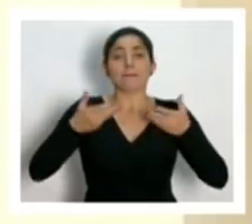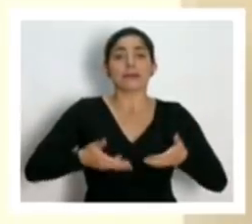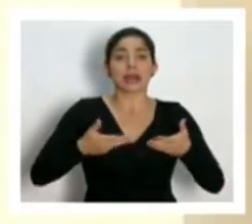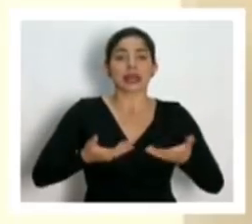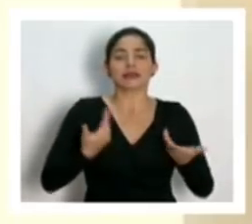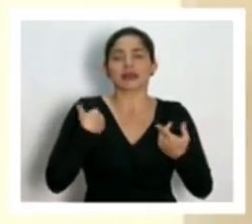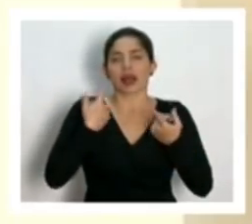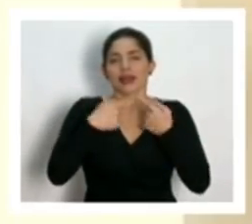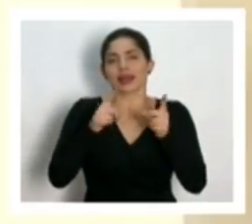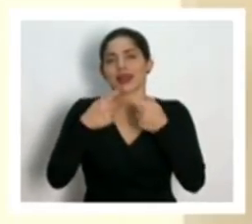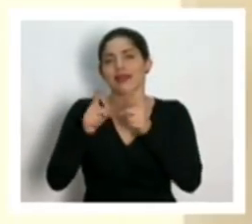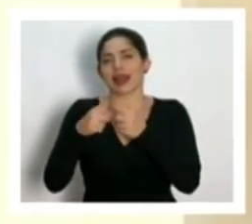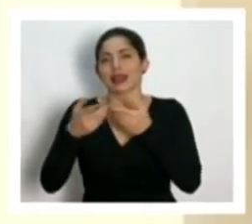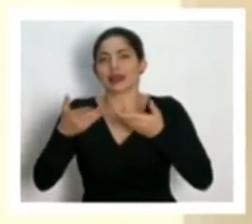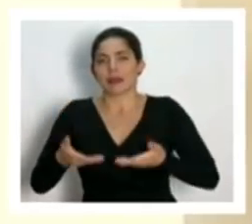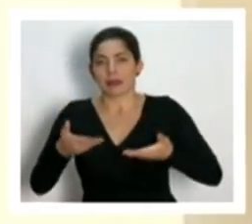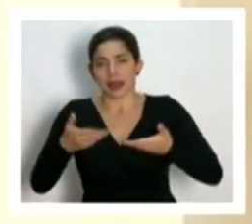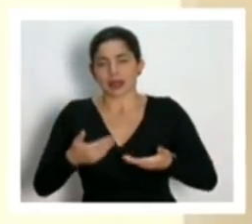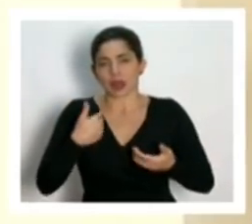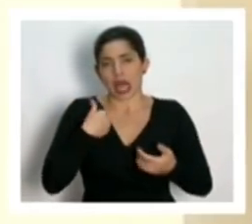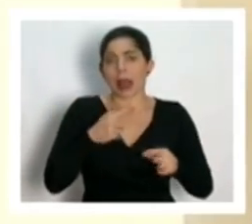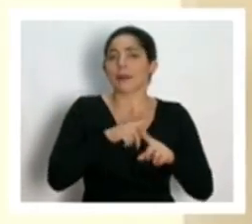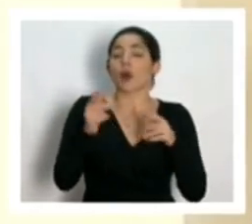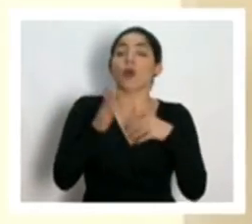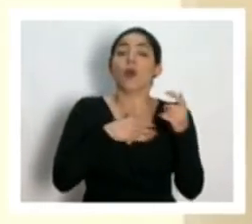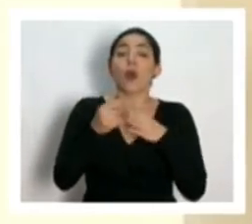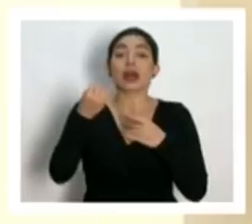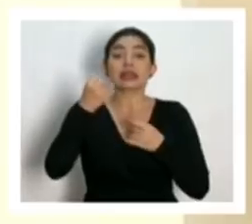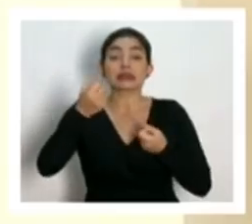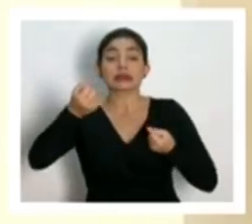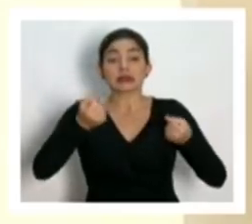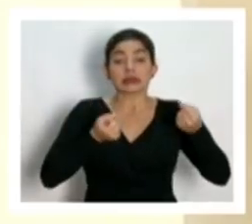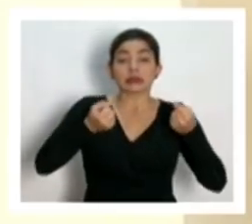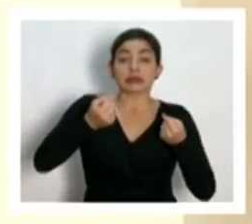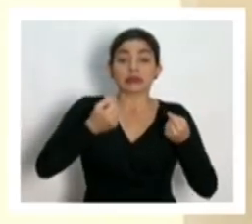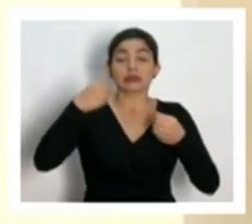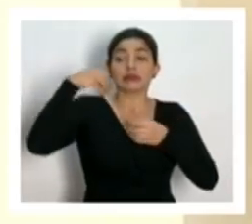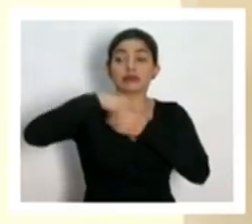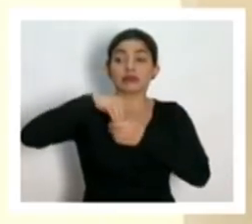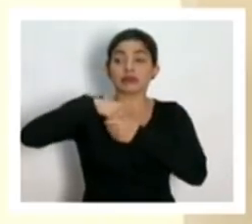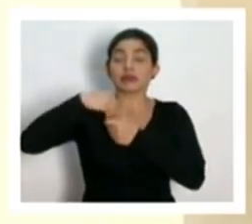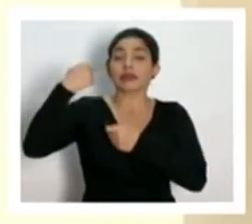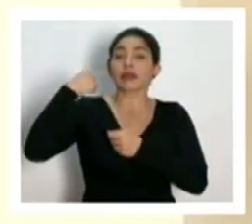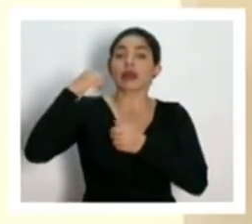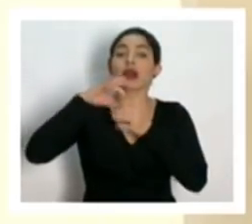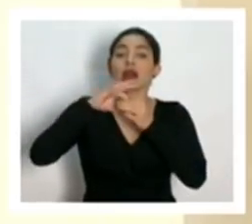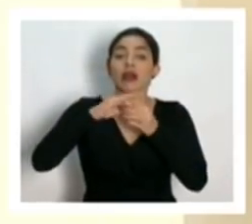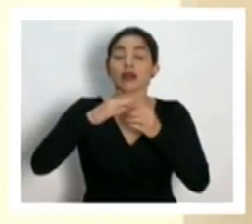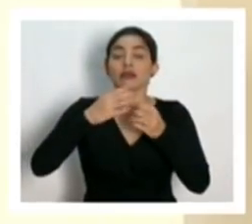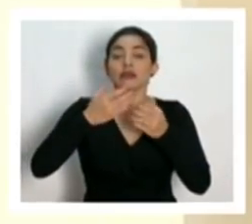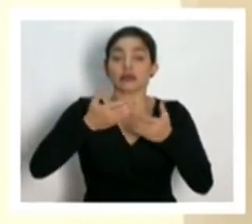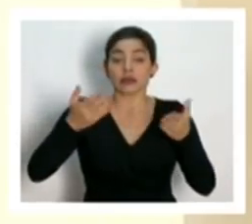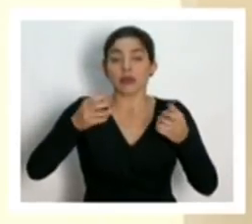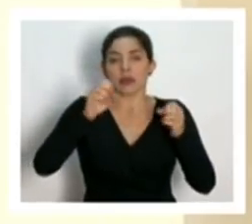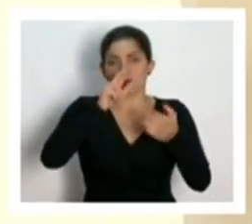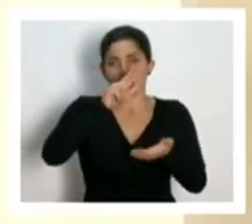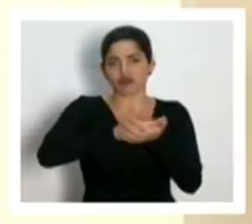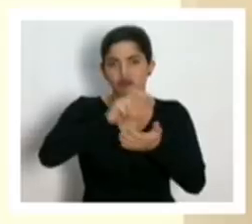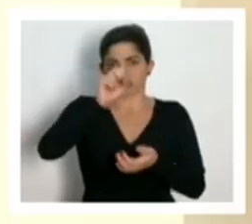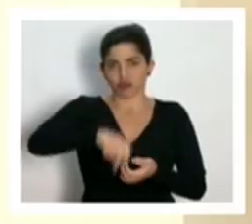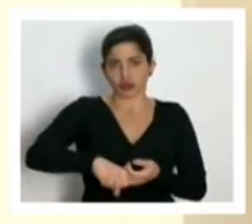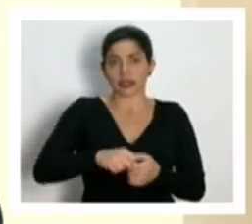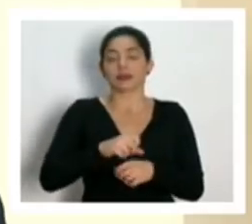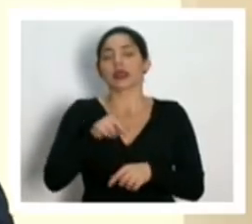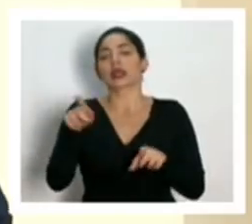bueno hay diferentes tonelajes y demás pero todo lo que sea ese tipo de circunstancias se va a avalar entonces